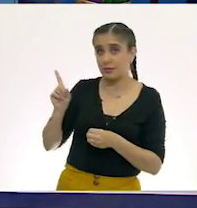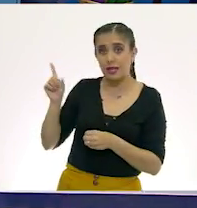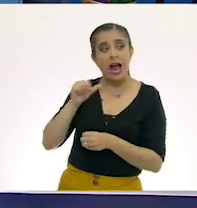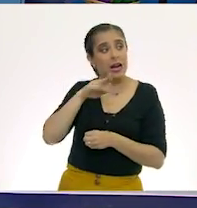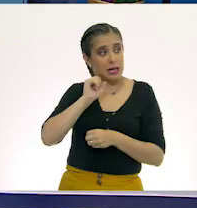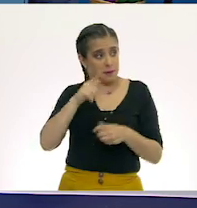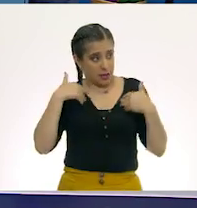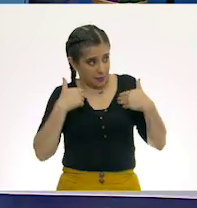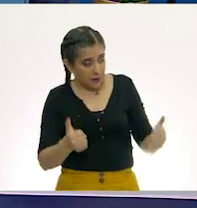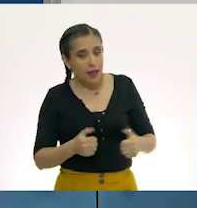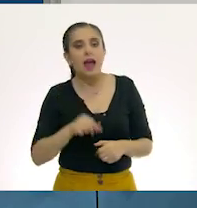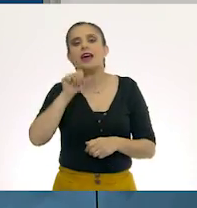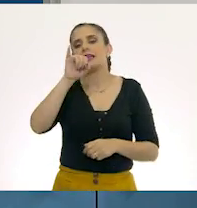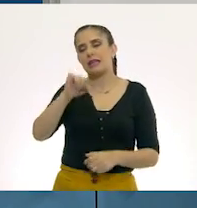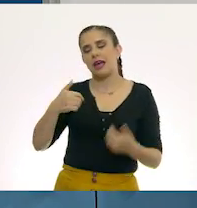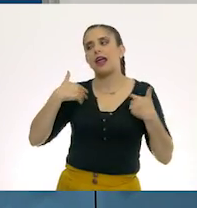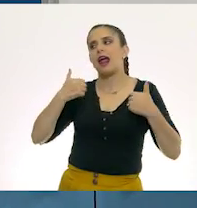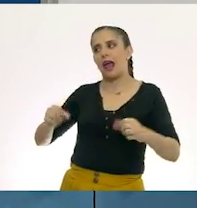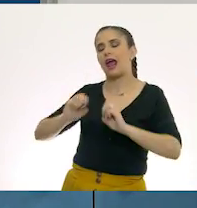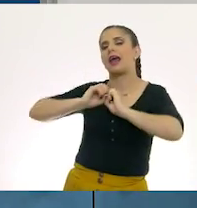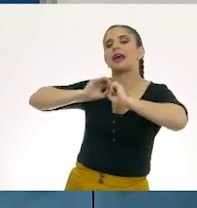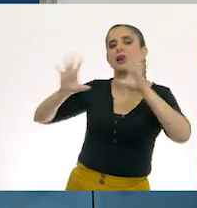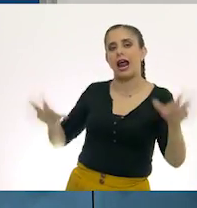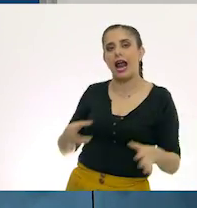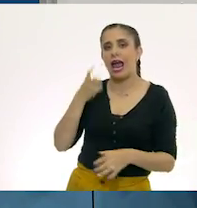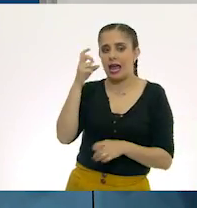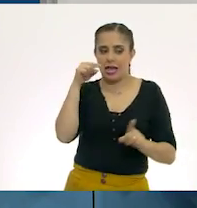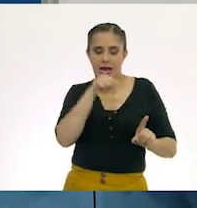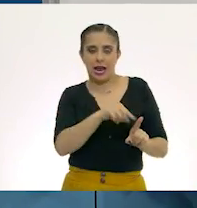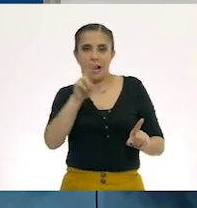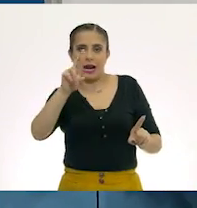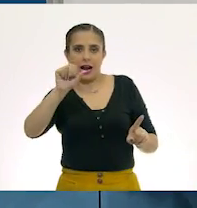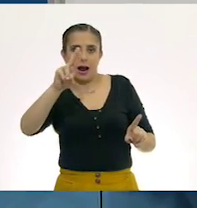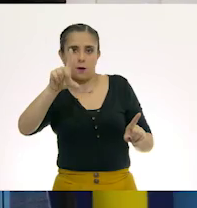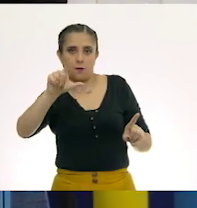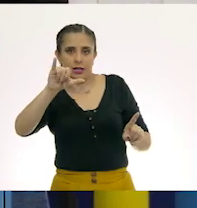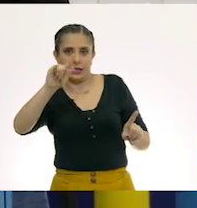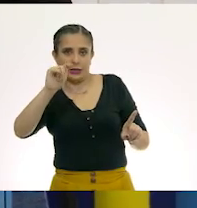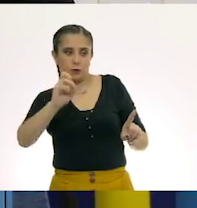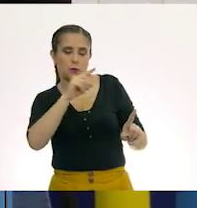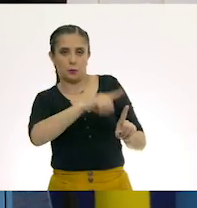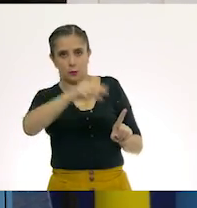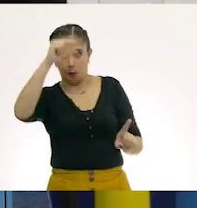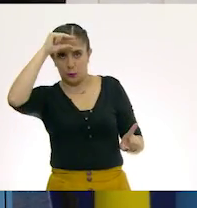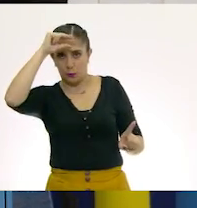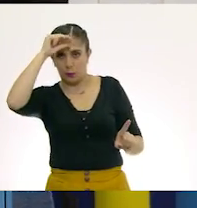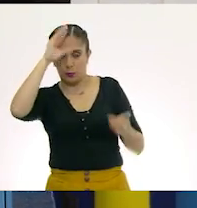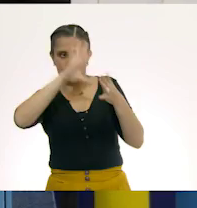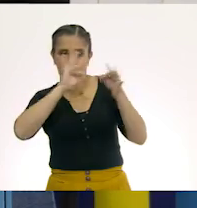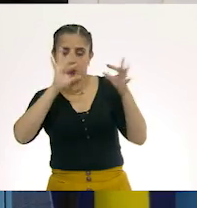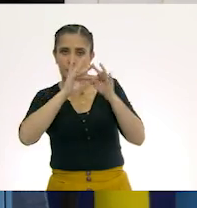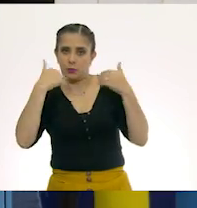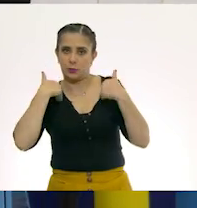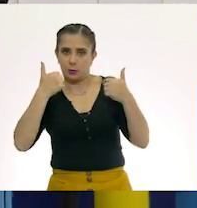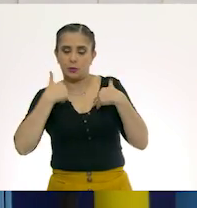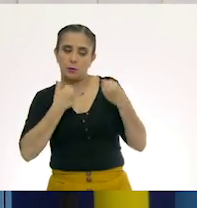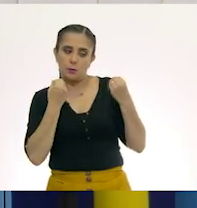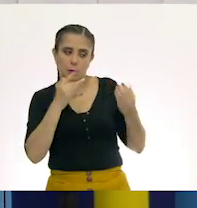pareció a ti, Aníbal? Muchísimo más claro. Sí, ¿verdad? Te digo que Raulito es muy listo y nos aclara muchísimo más las cosas. Muchas gracias,